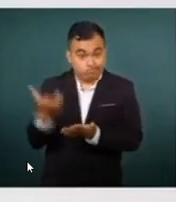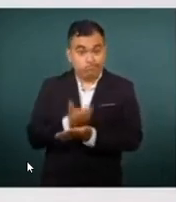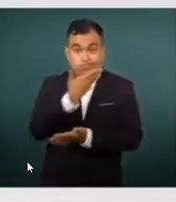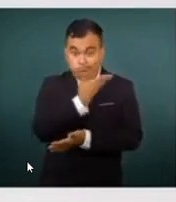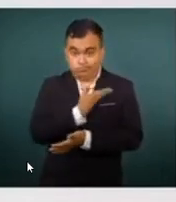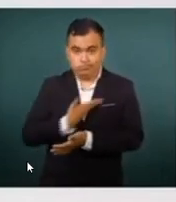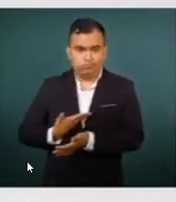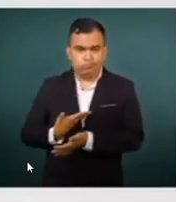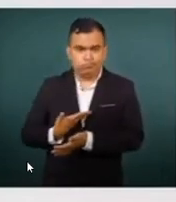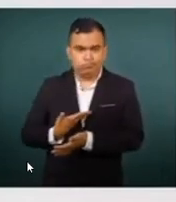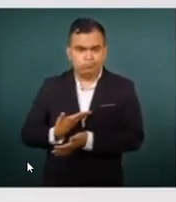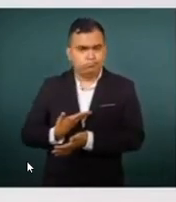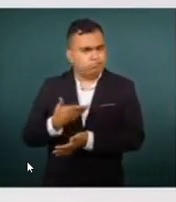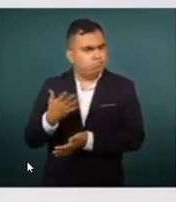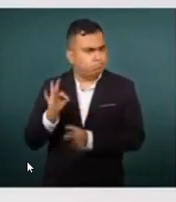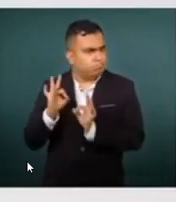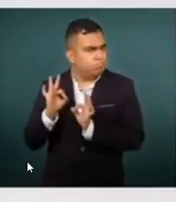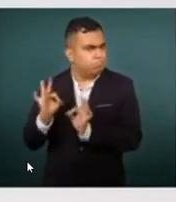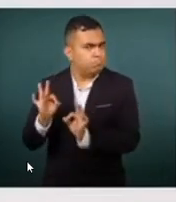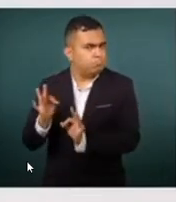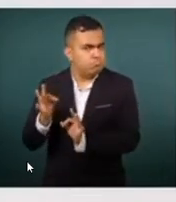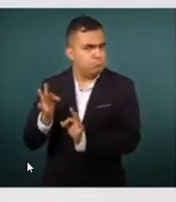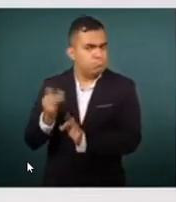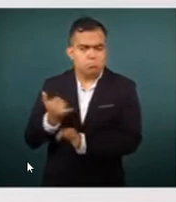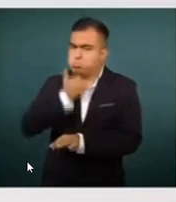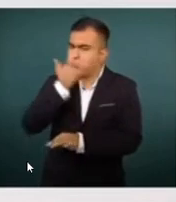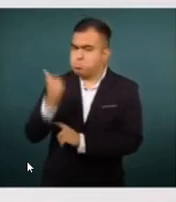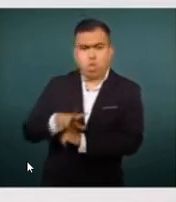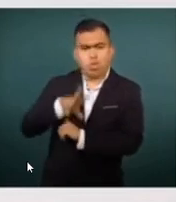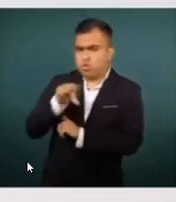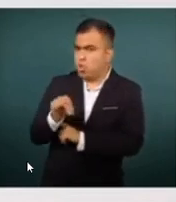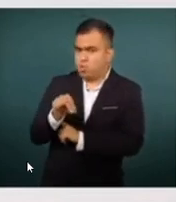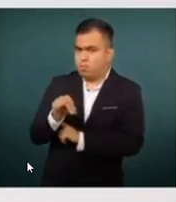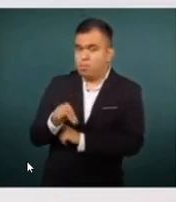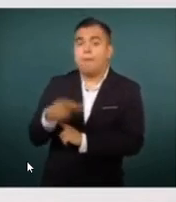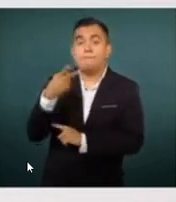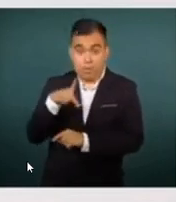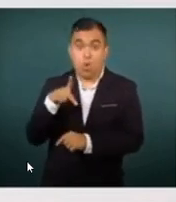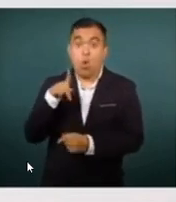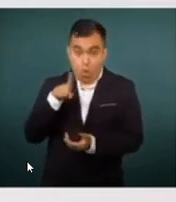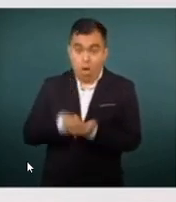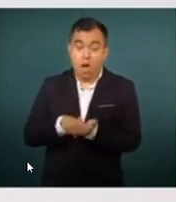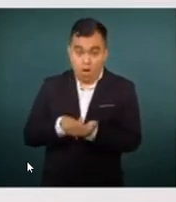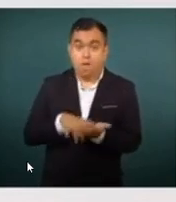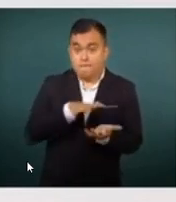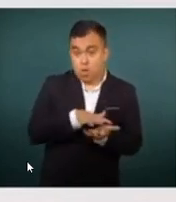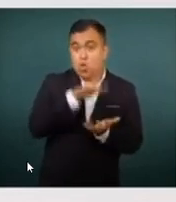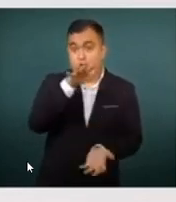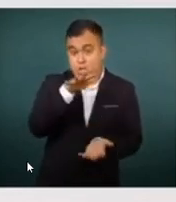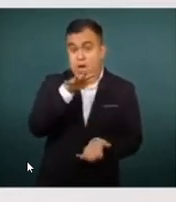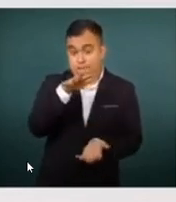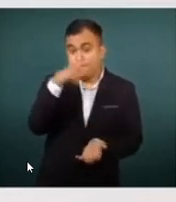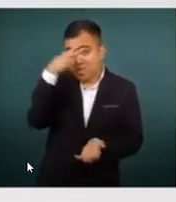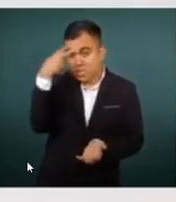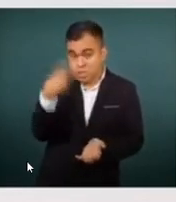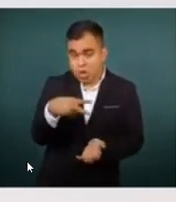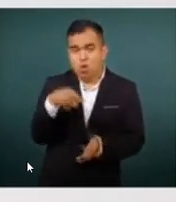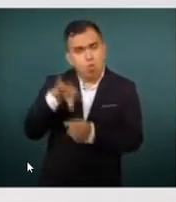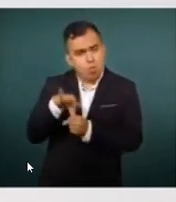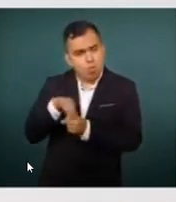inequívoco. No obstante, sin que la mayoría de los mexicanos votáramos por ellos y violando la Constitución,